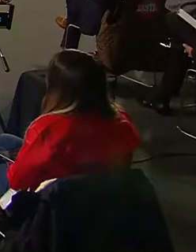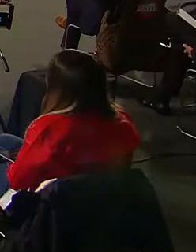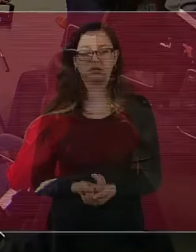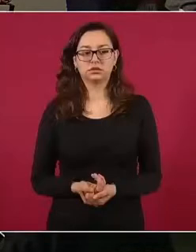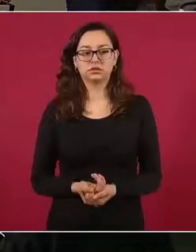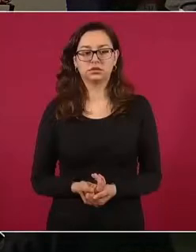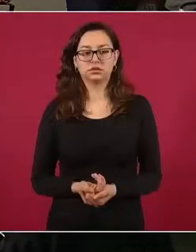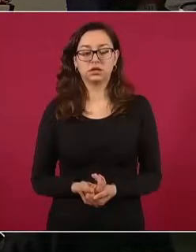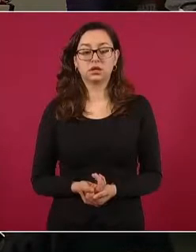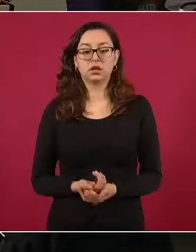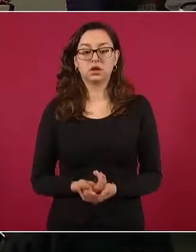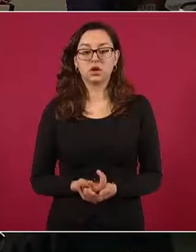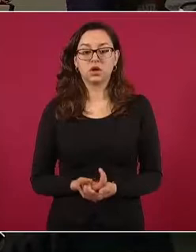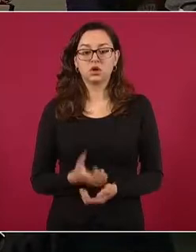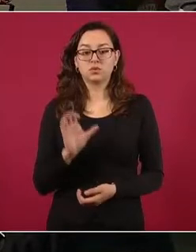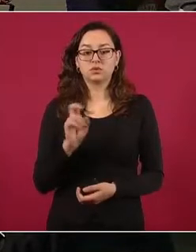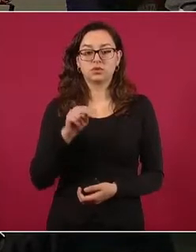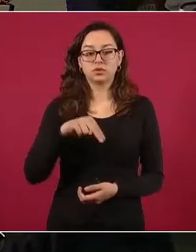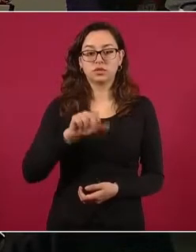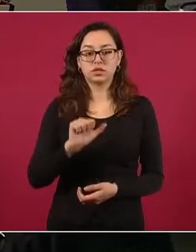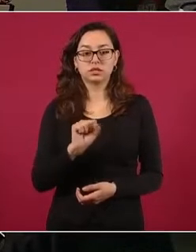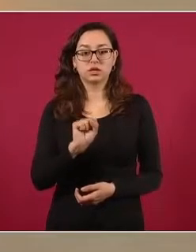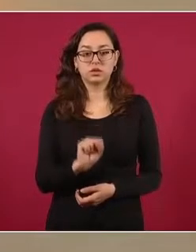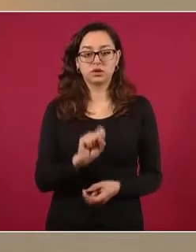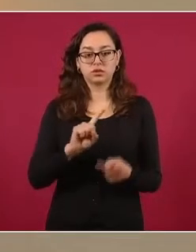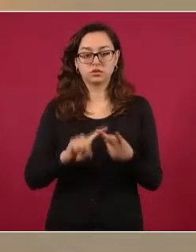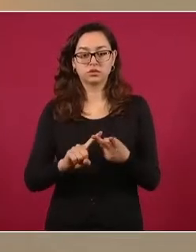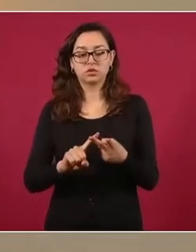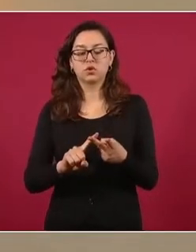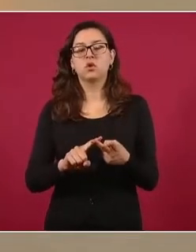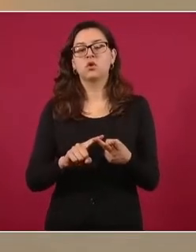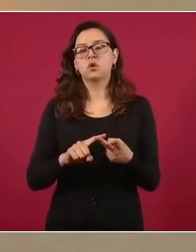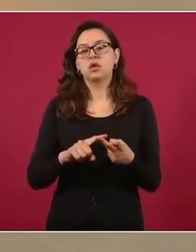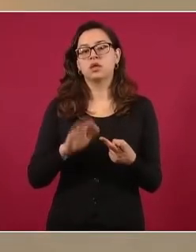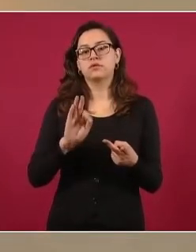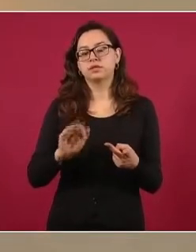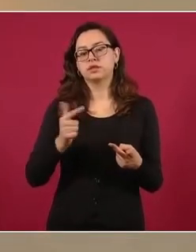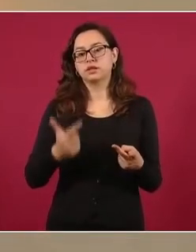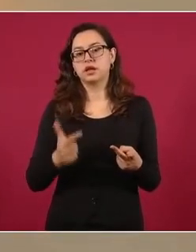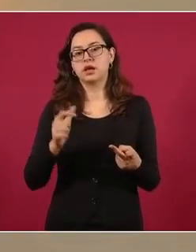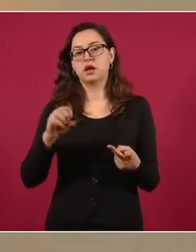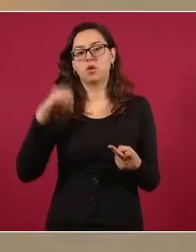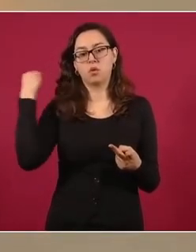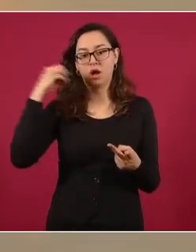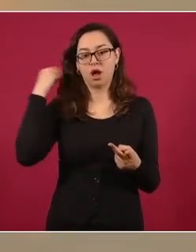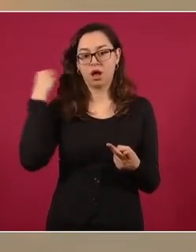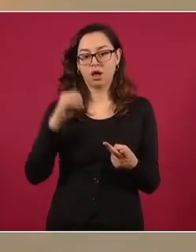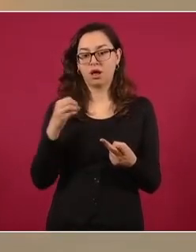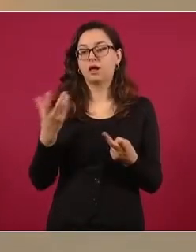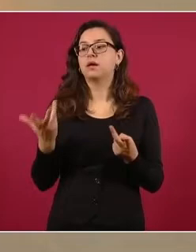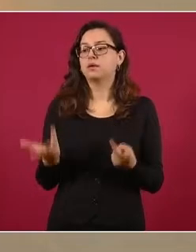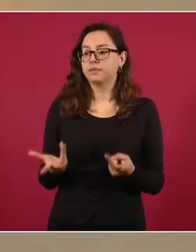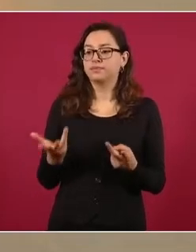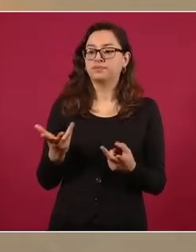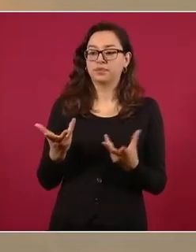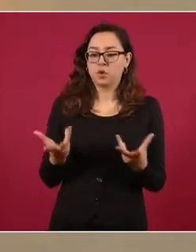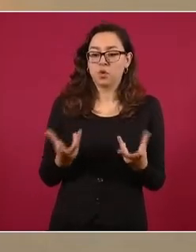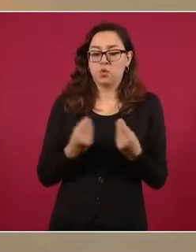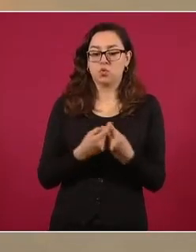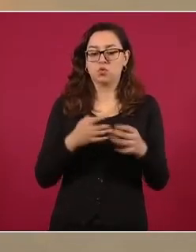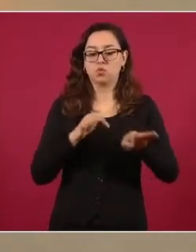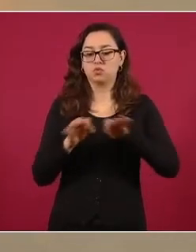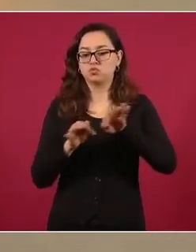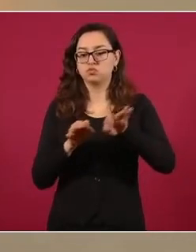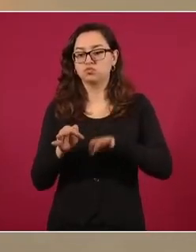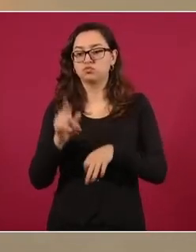Fiscalía General del Estado de Oaxaca, se logró ubicar el paradero de la víctima y se